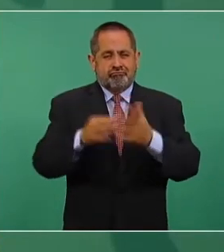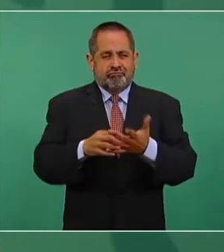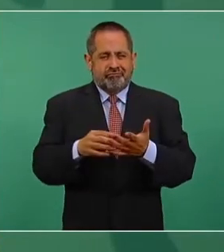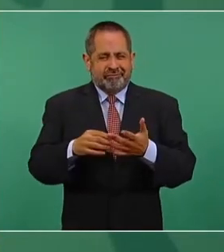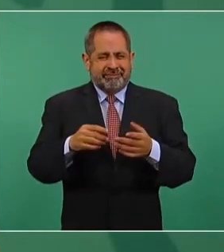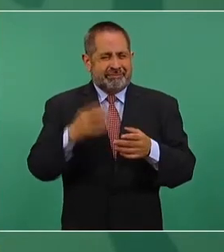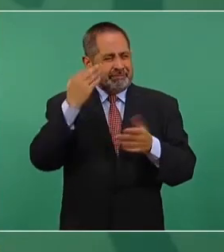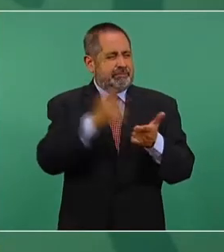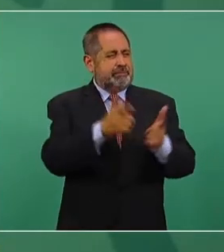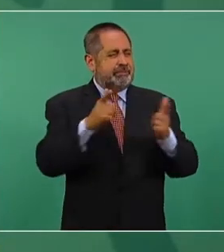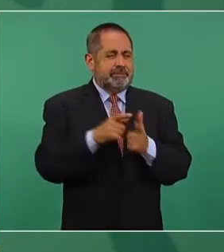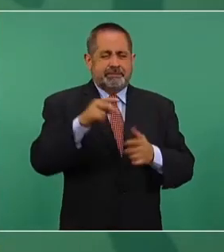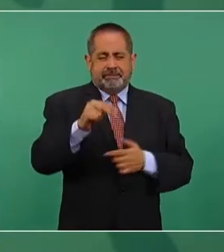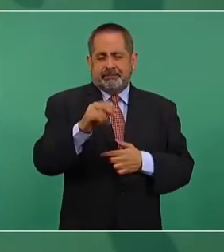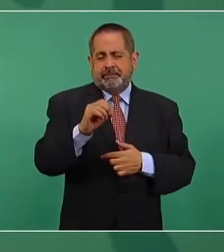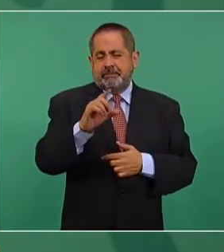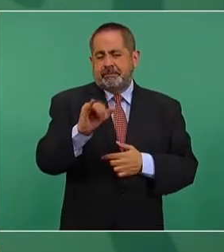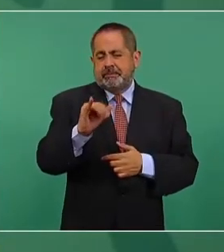neoliberales?